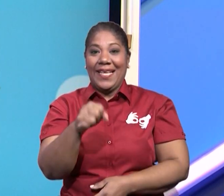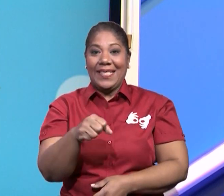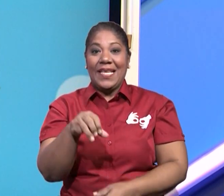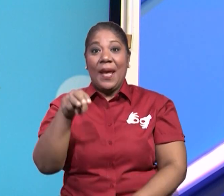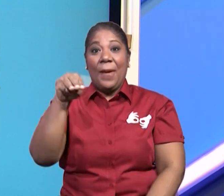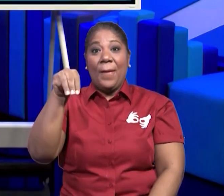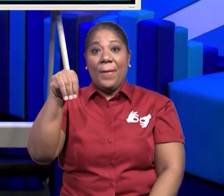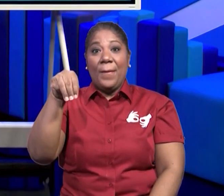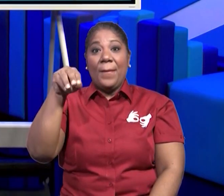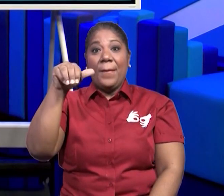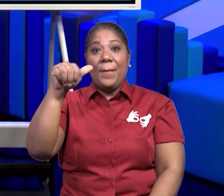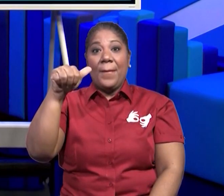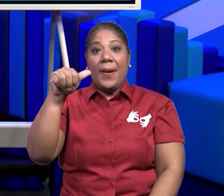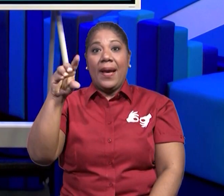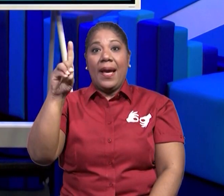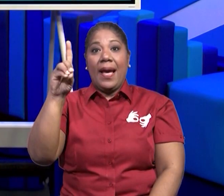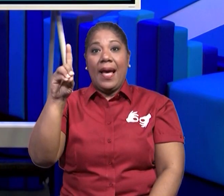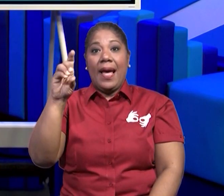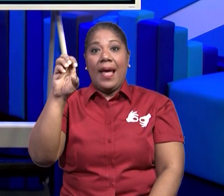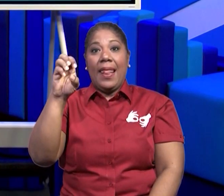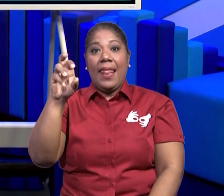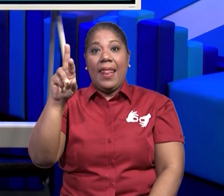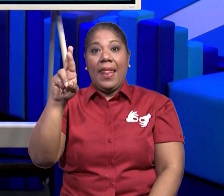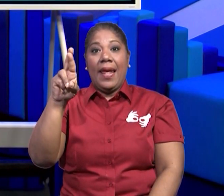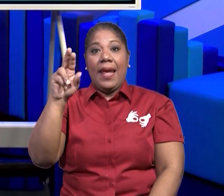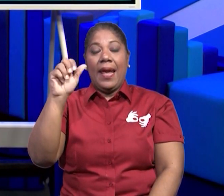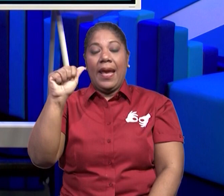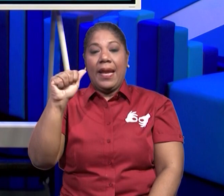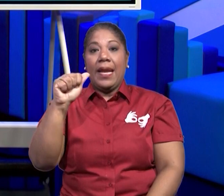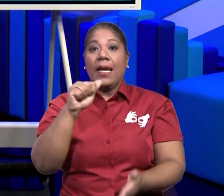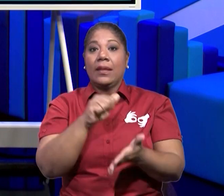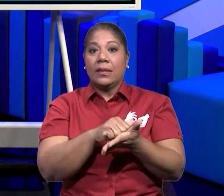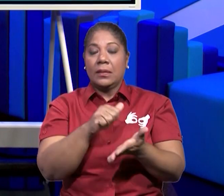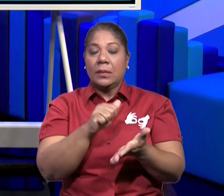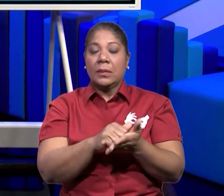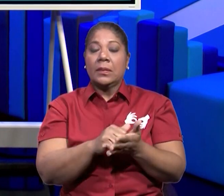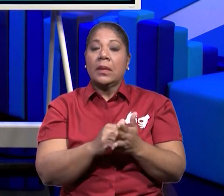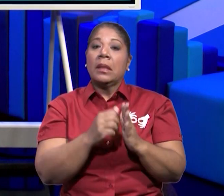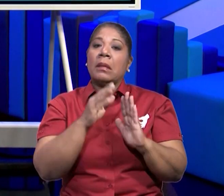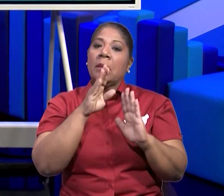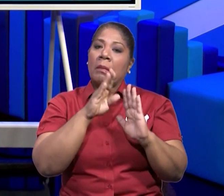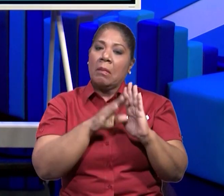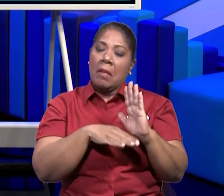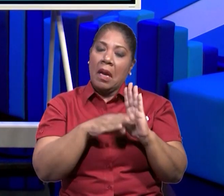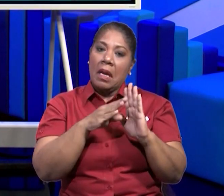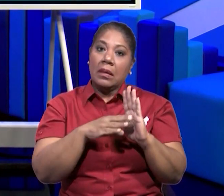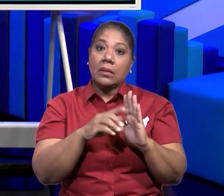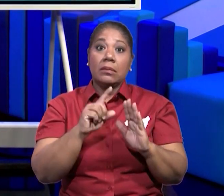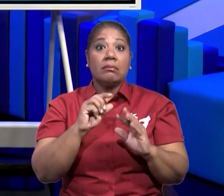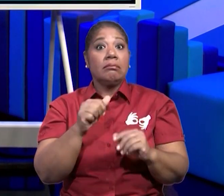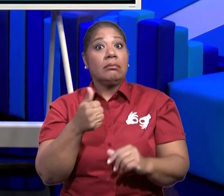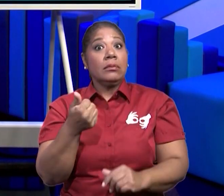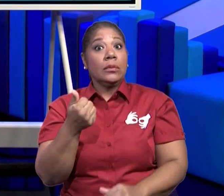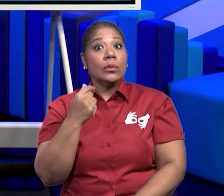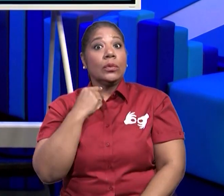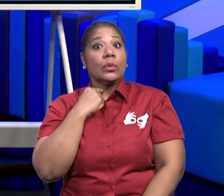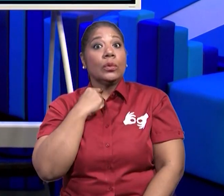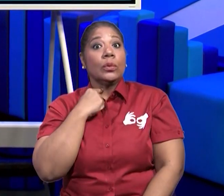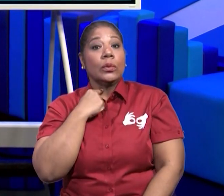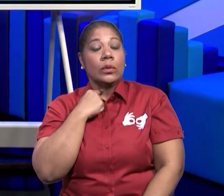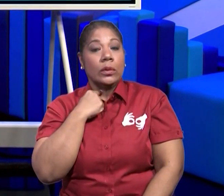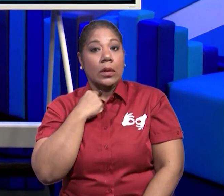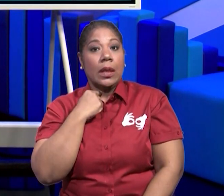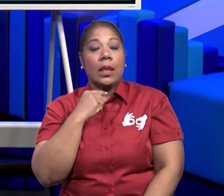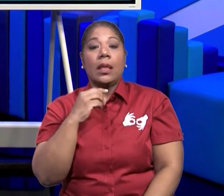Encontramos tipos de maderas que son más económicos y otros que son más costosos. Por ejemplo,